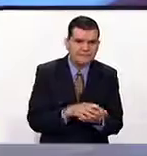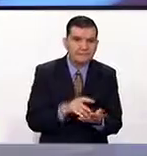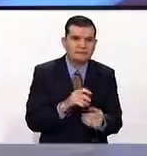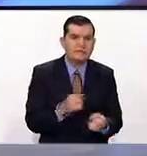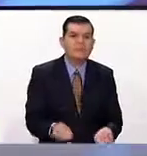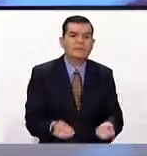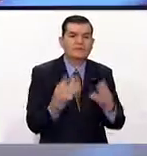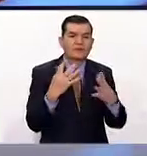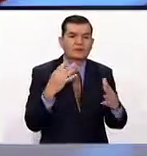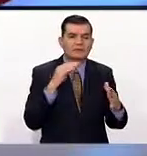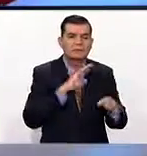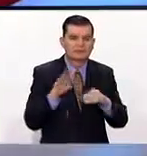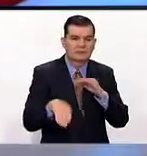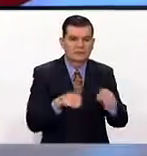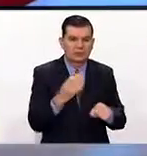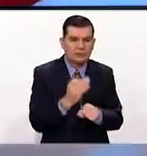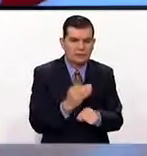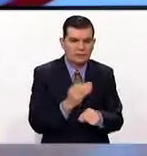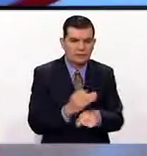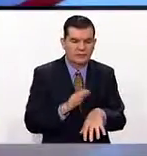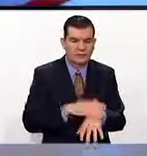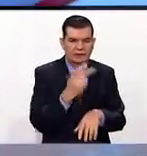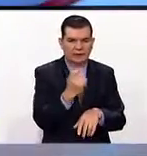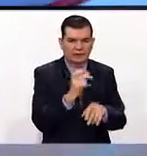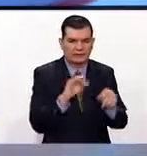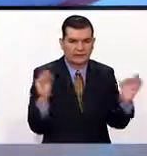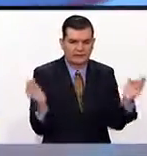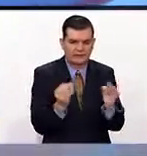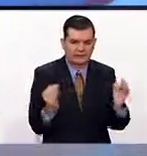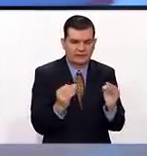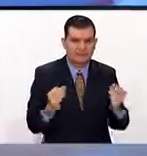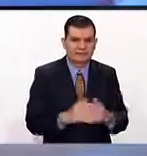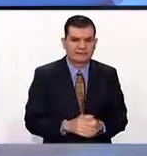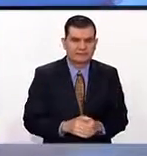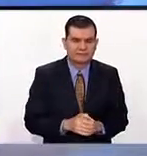¿Cuántos decesos se tienen registrados hasta el momento por este fenómeno?